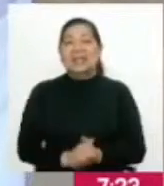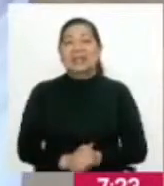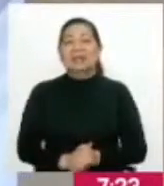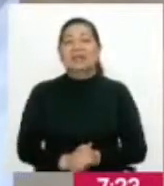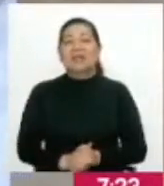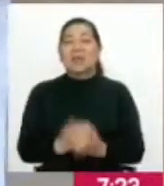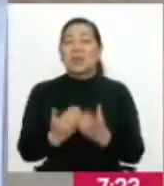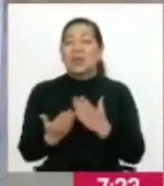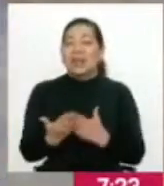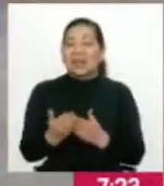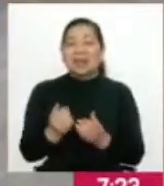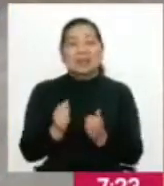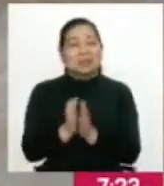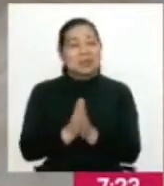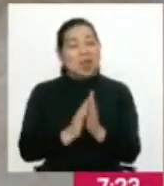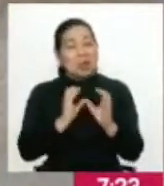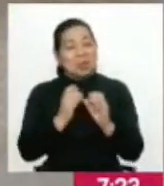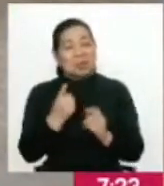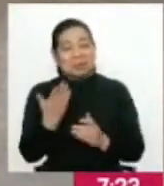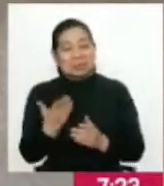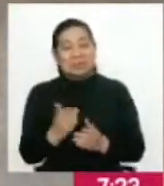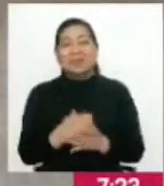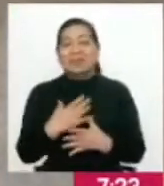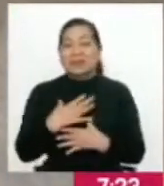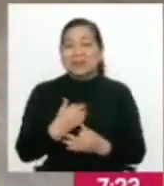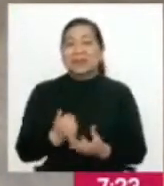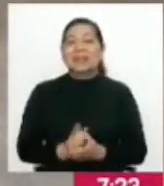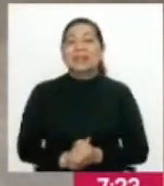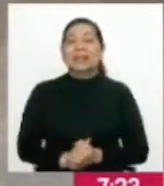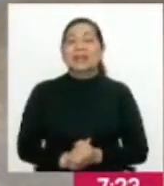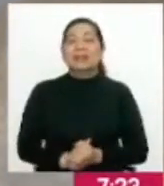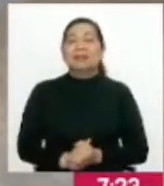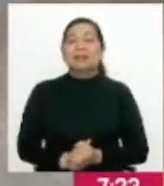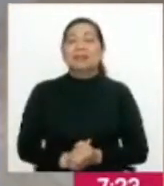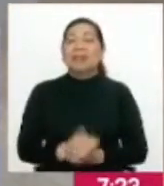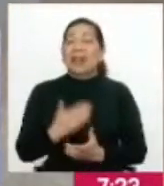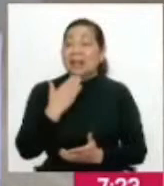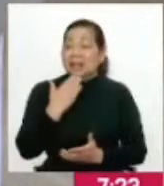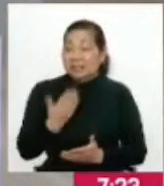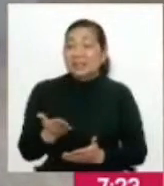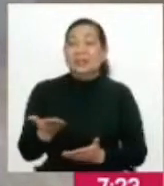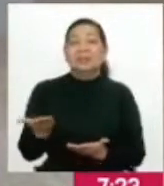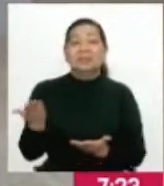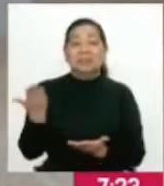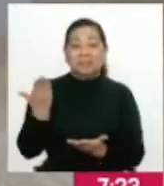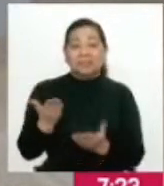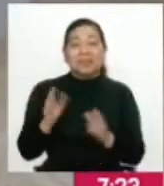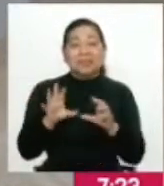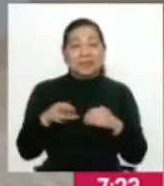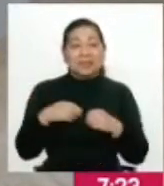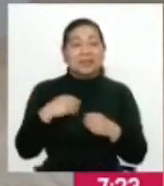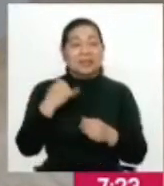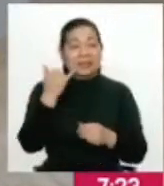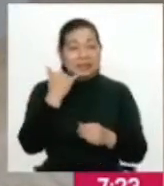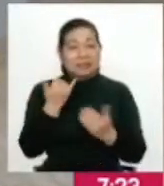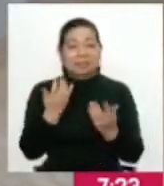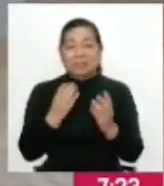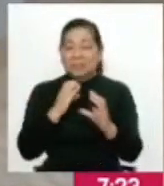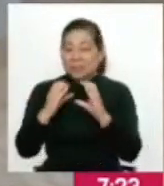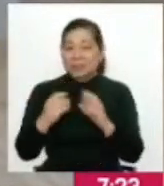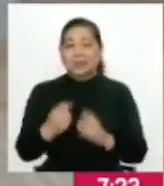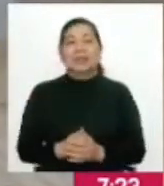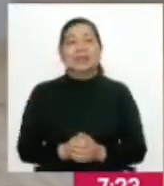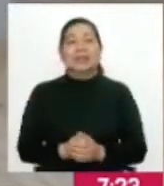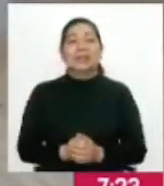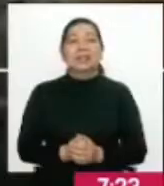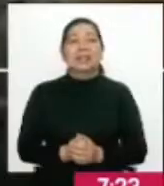Nicolás, buenos días. Es un placer de conversar contigo. Encantado, gracias. Muchas gracias, muchas gracias por aceptar este llamado, esta comunicación.